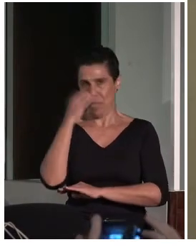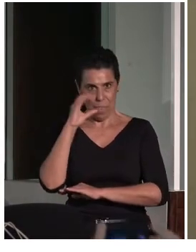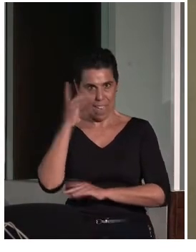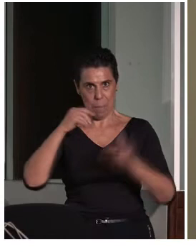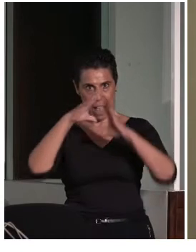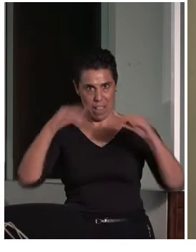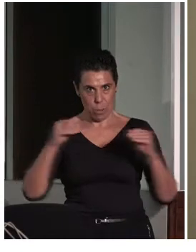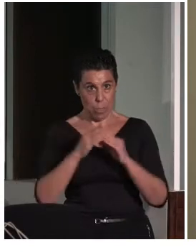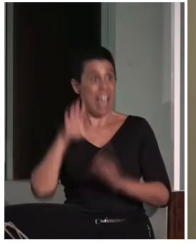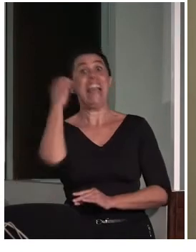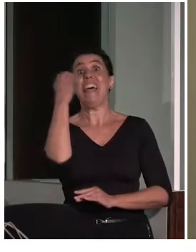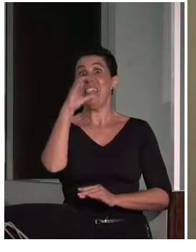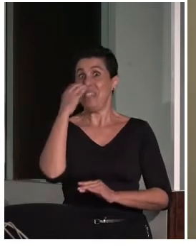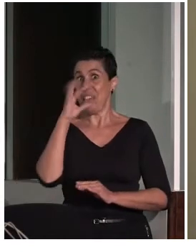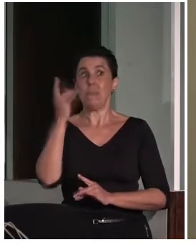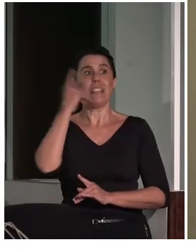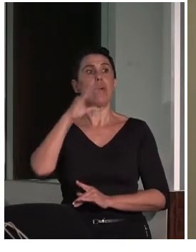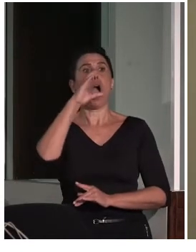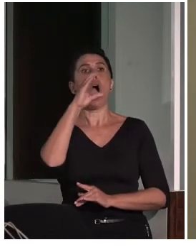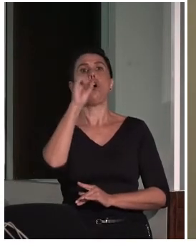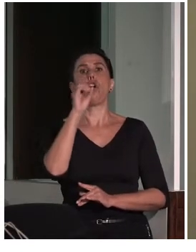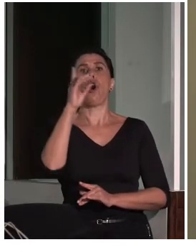Andalucía y COTSA PREDIF.